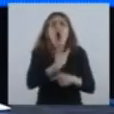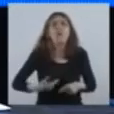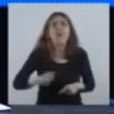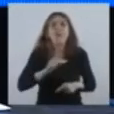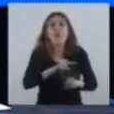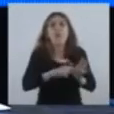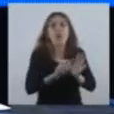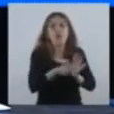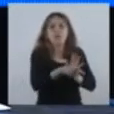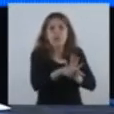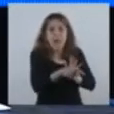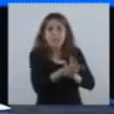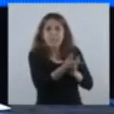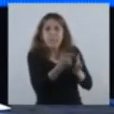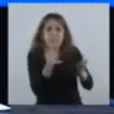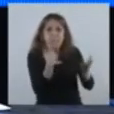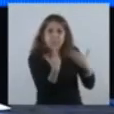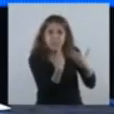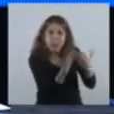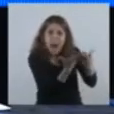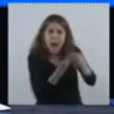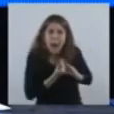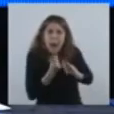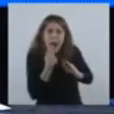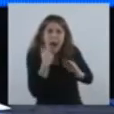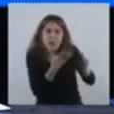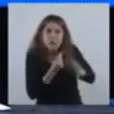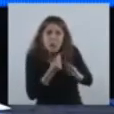para que me ayude a resolver alguno de esos problemas.